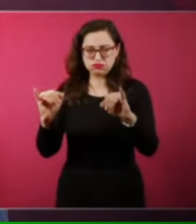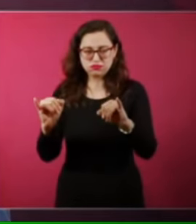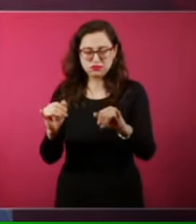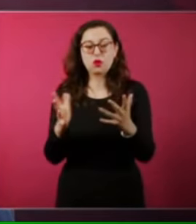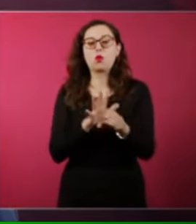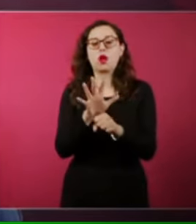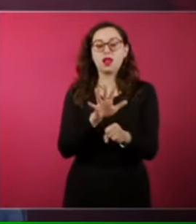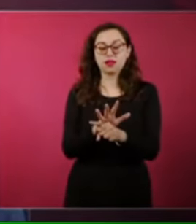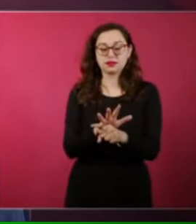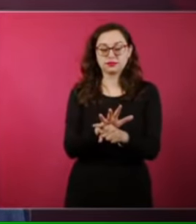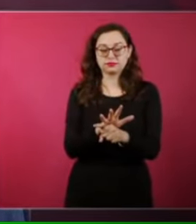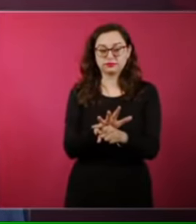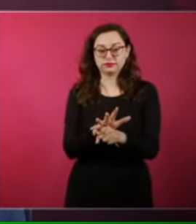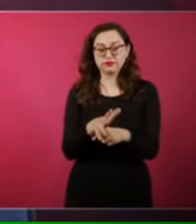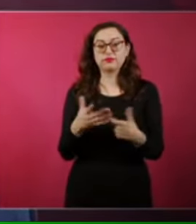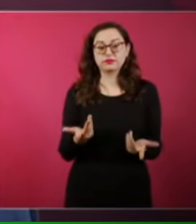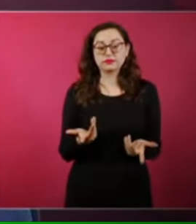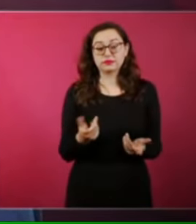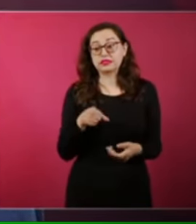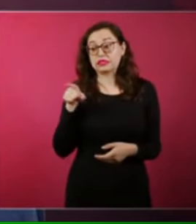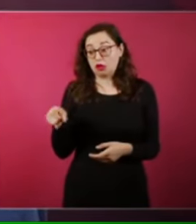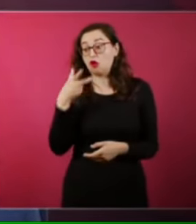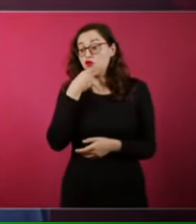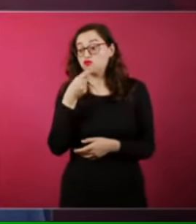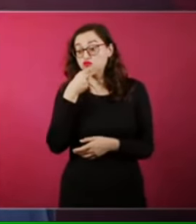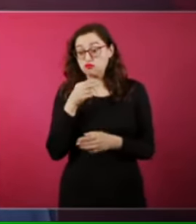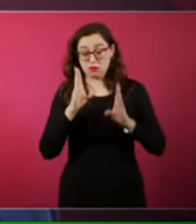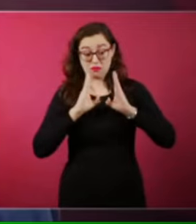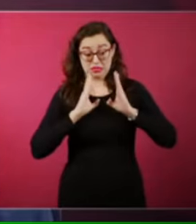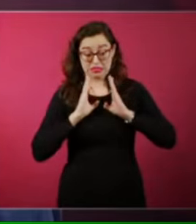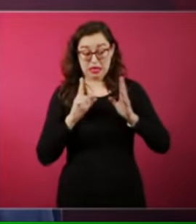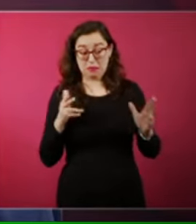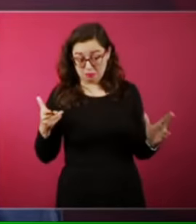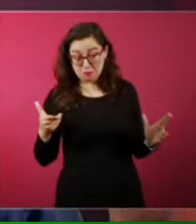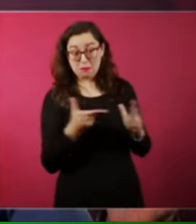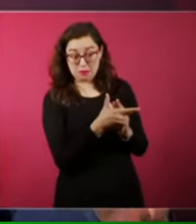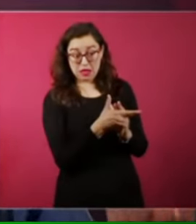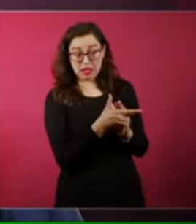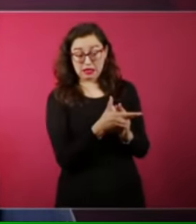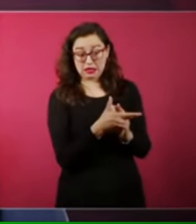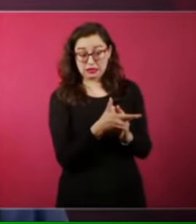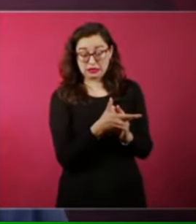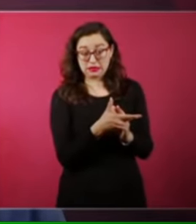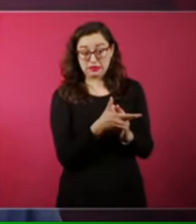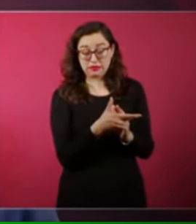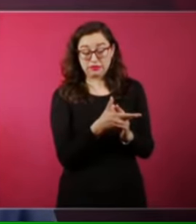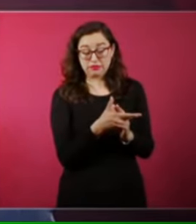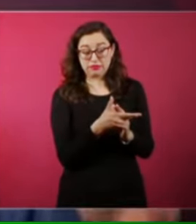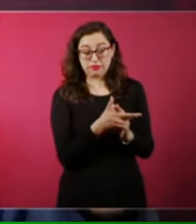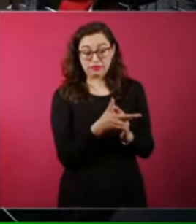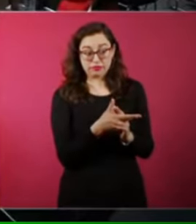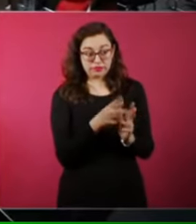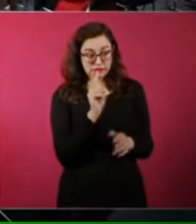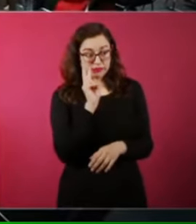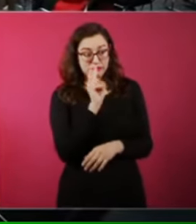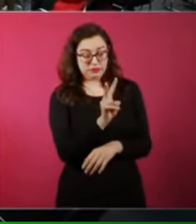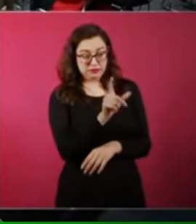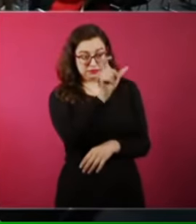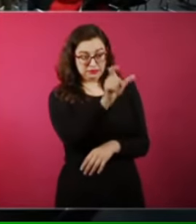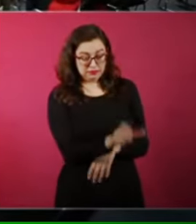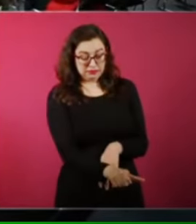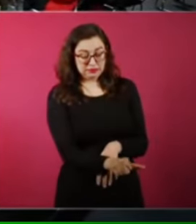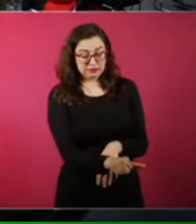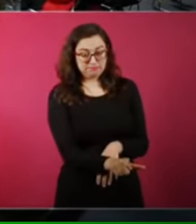Entonces, este militar que es el que lleva a cabo la operación en su contra, cuando lo tiene enfrente, lo ve, lo describe,